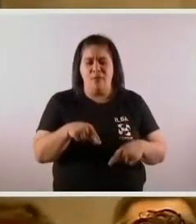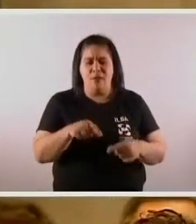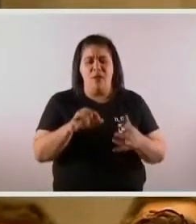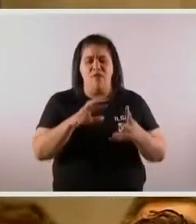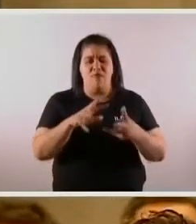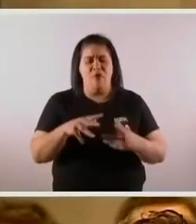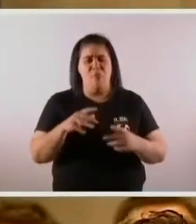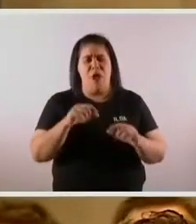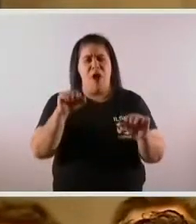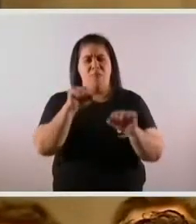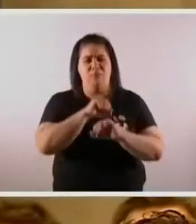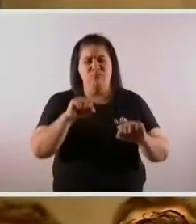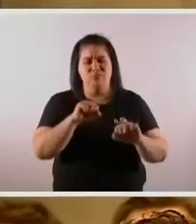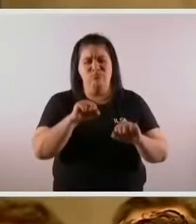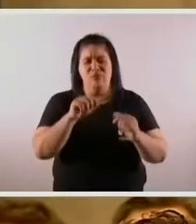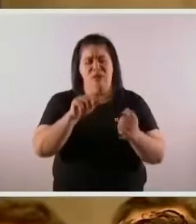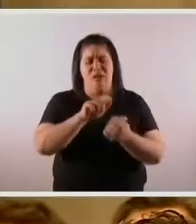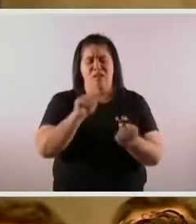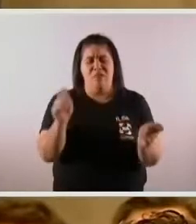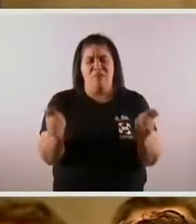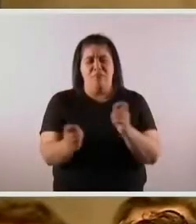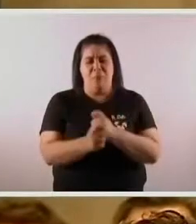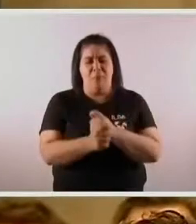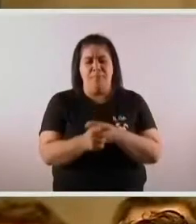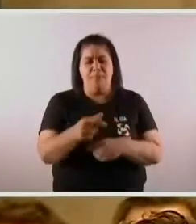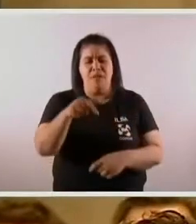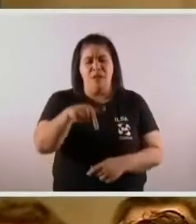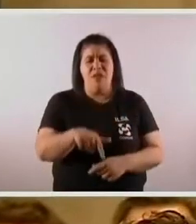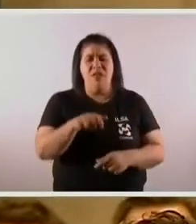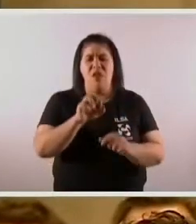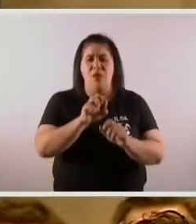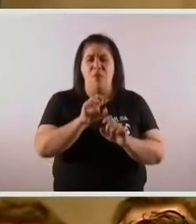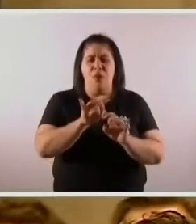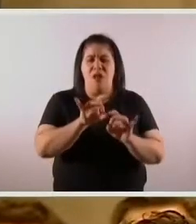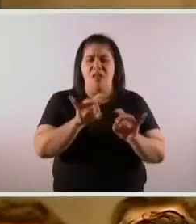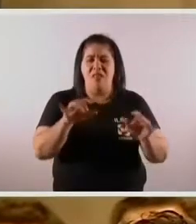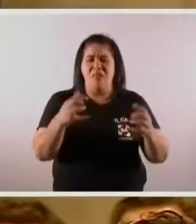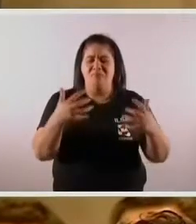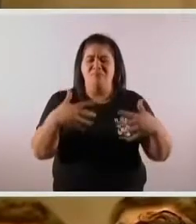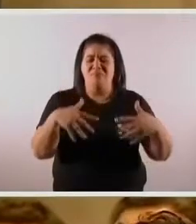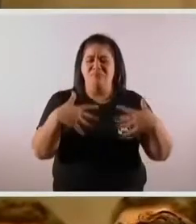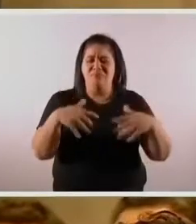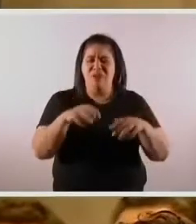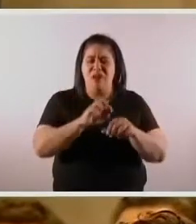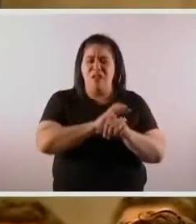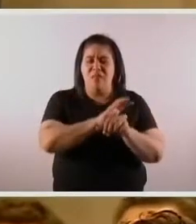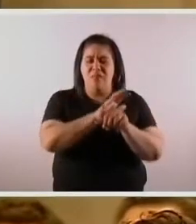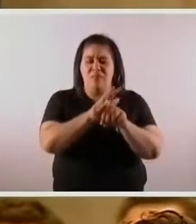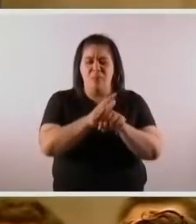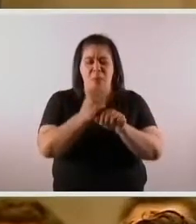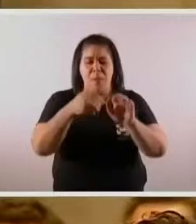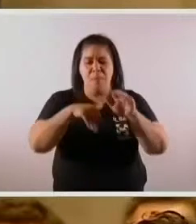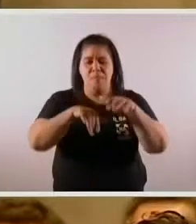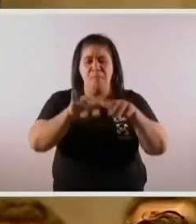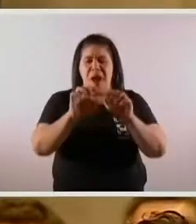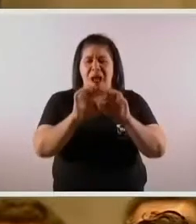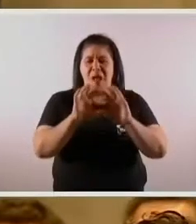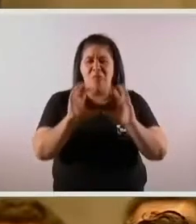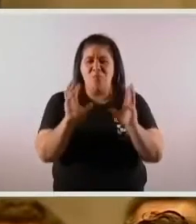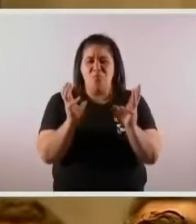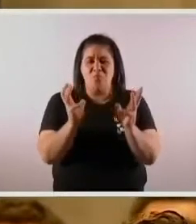intempestiva de un día para el otro y en medio de la crisis sanitaria más grande que azotó al mundo entero